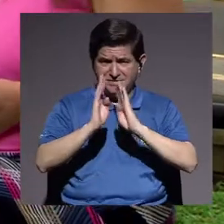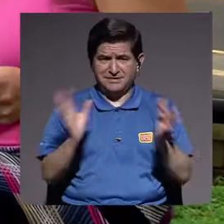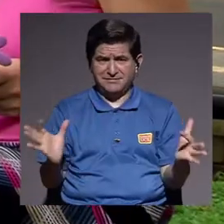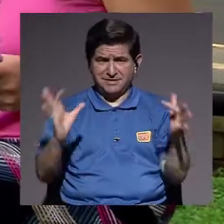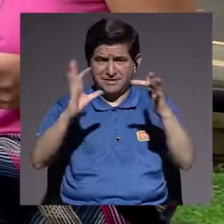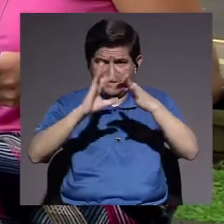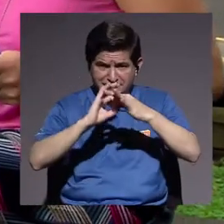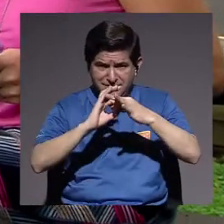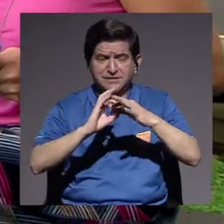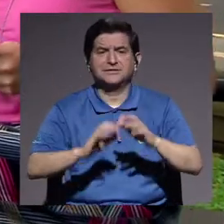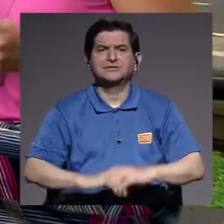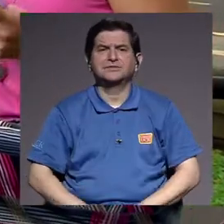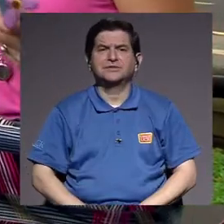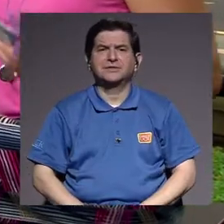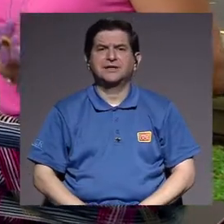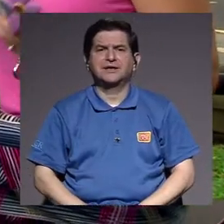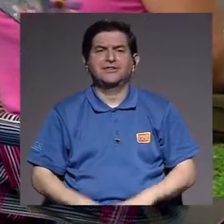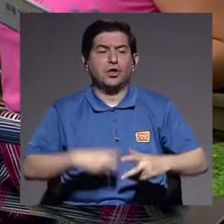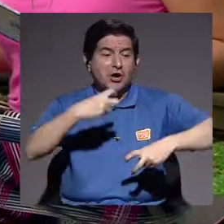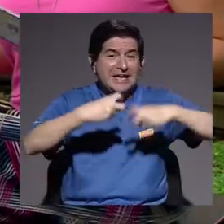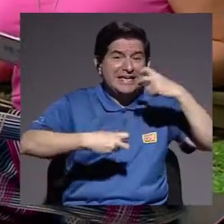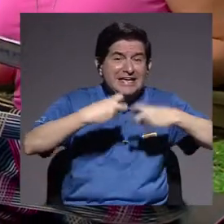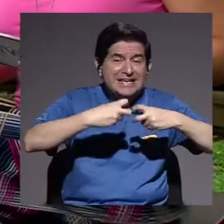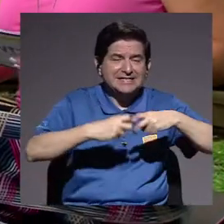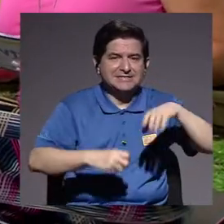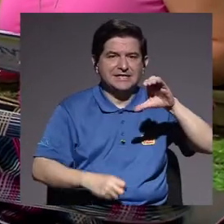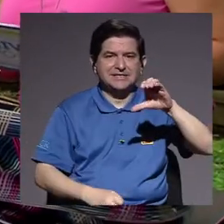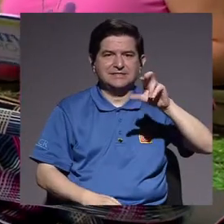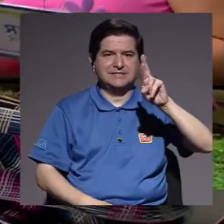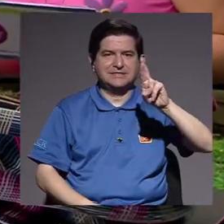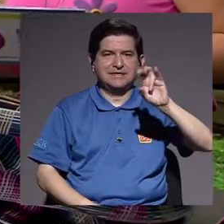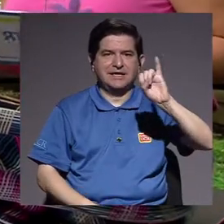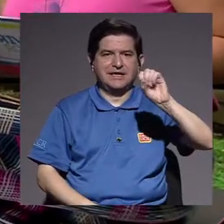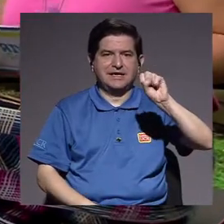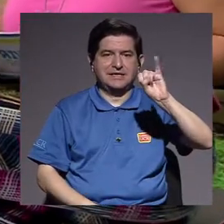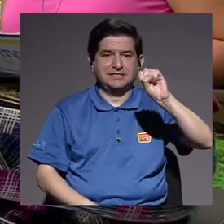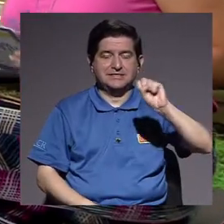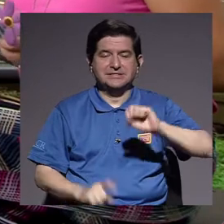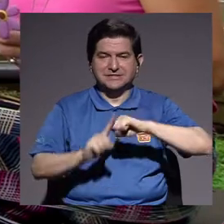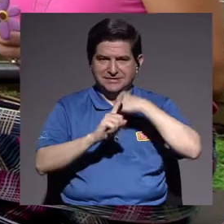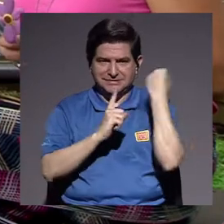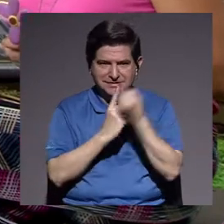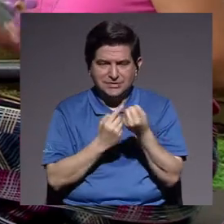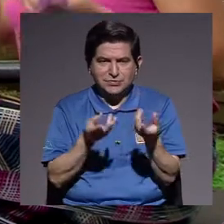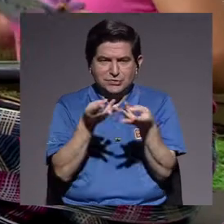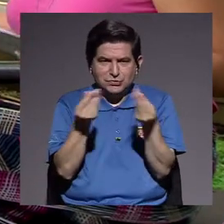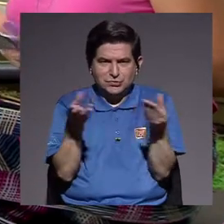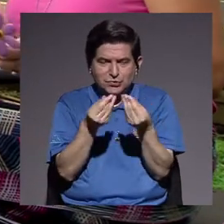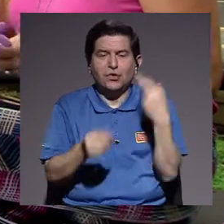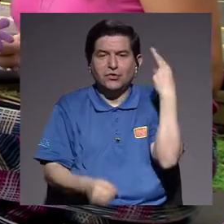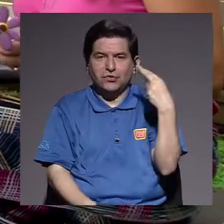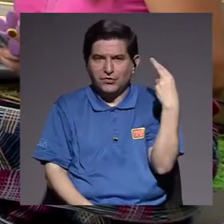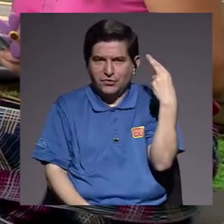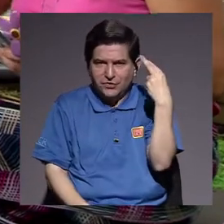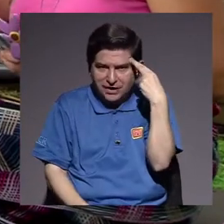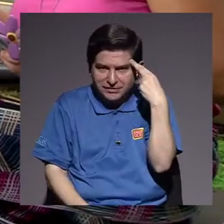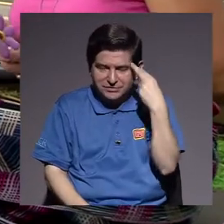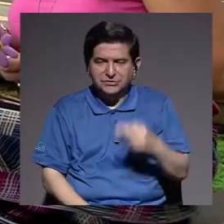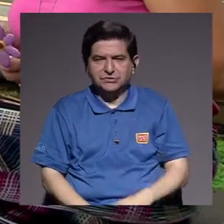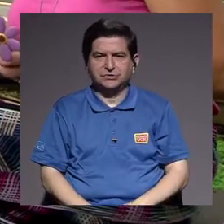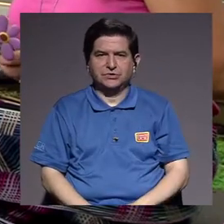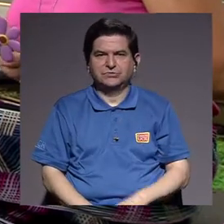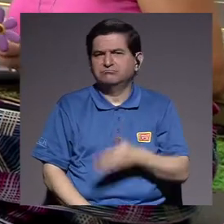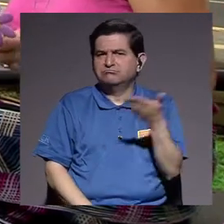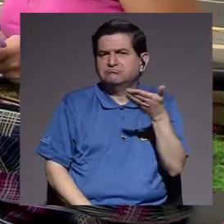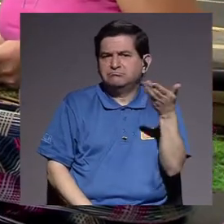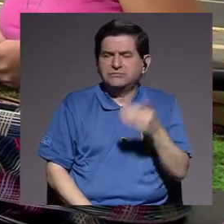de esta crisis o esta situación que se ha originado a raíz de la